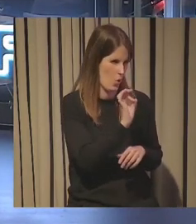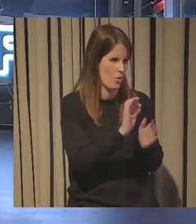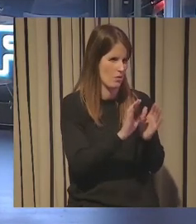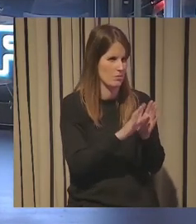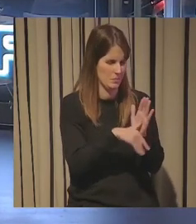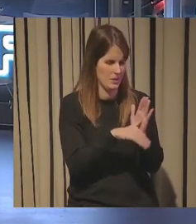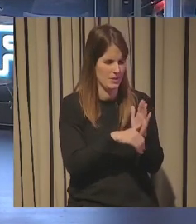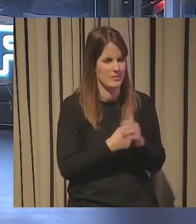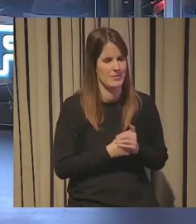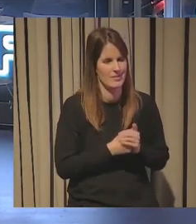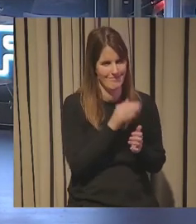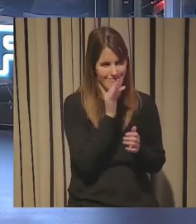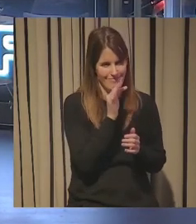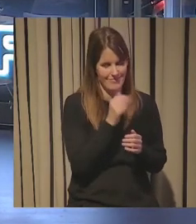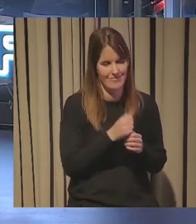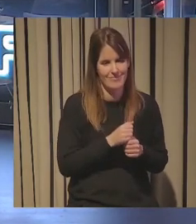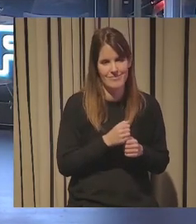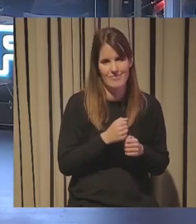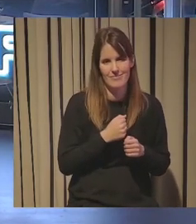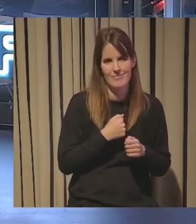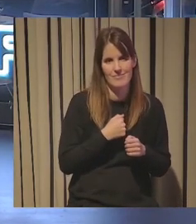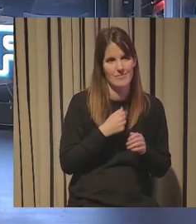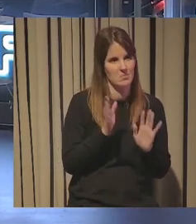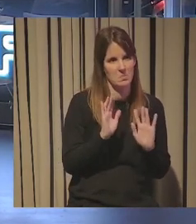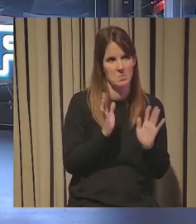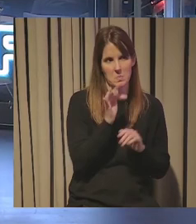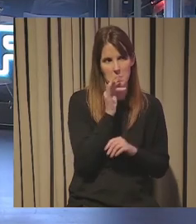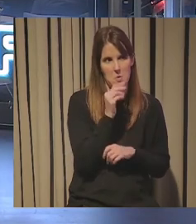vale bueno yo estaba viendo a ver qué poner el resto